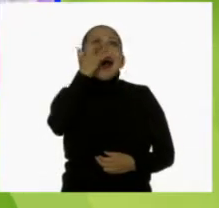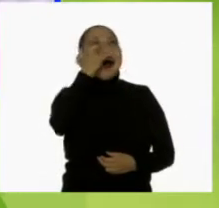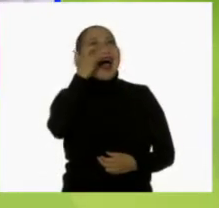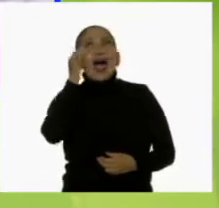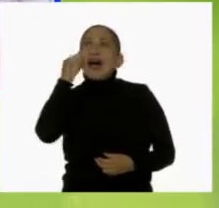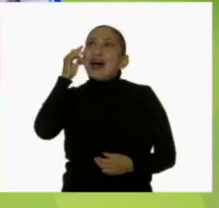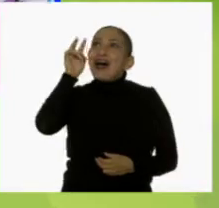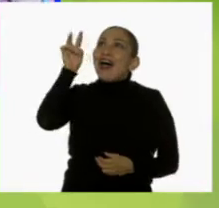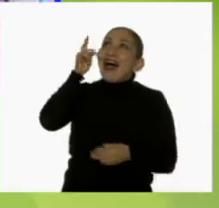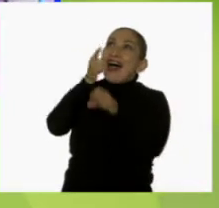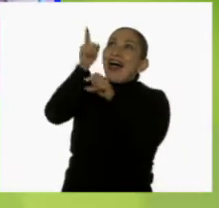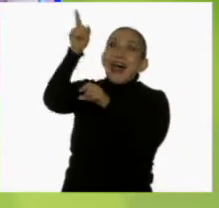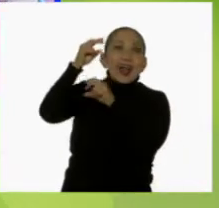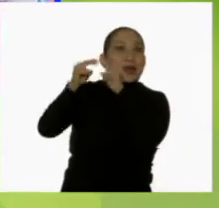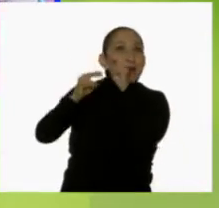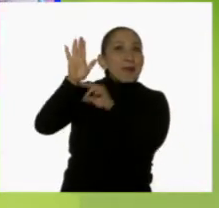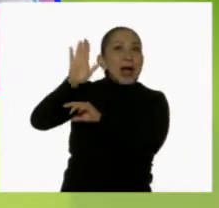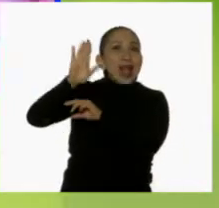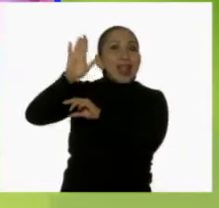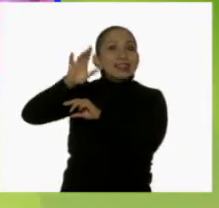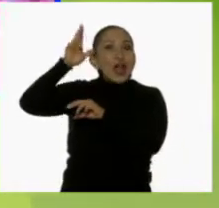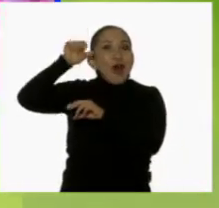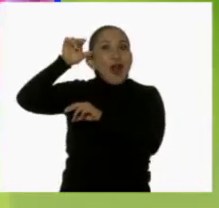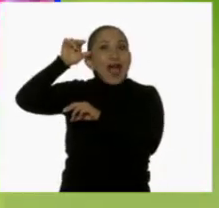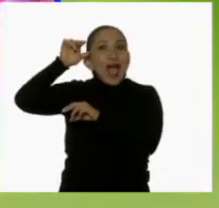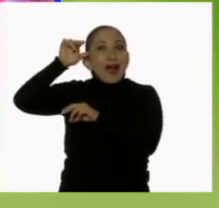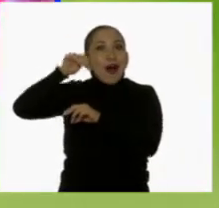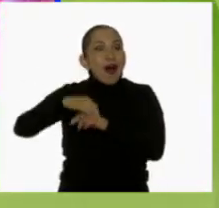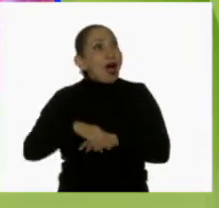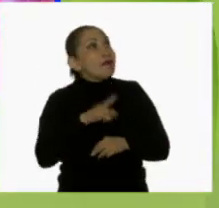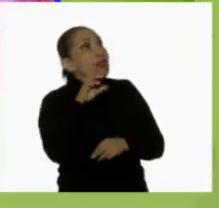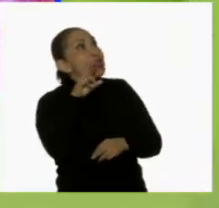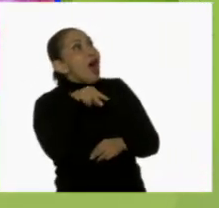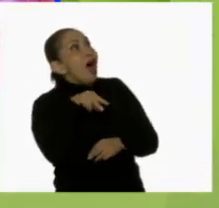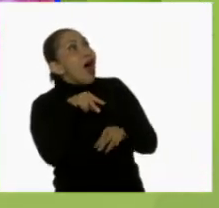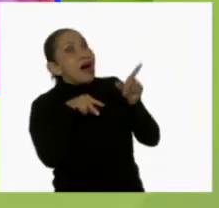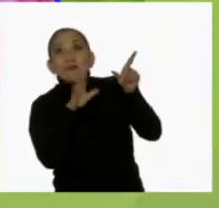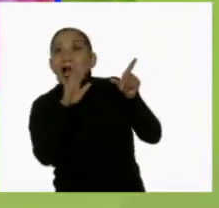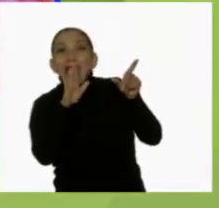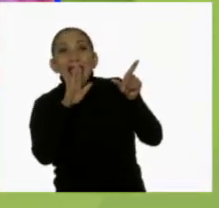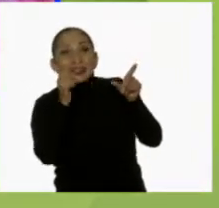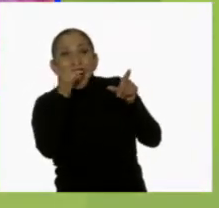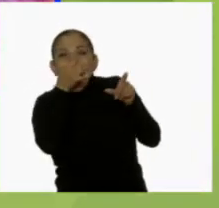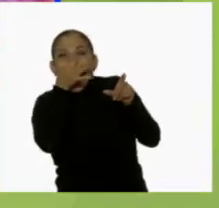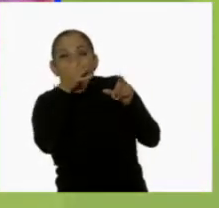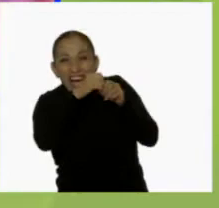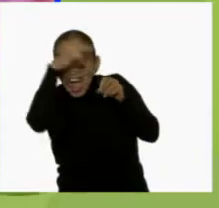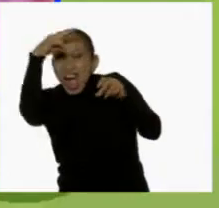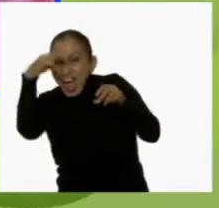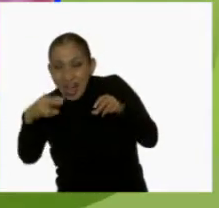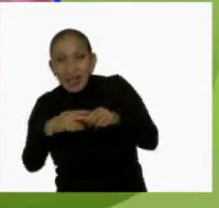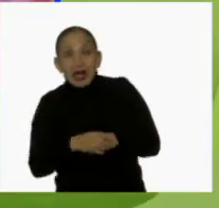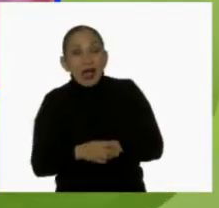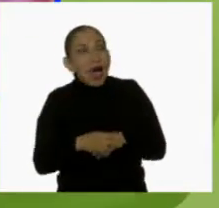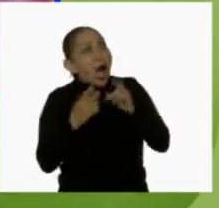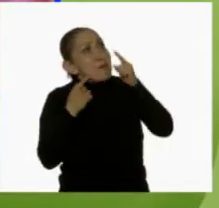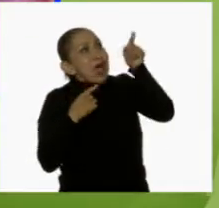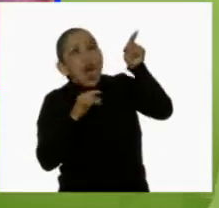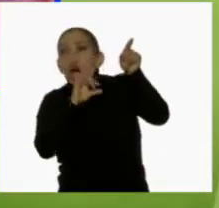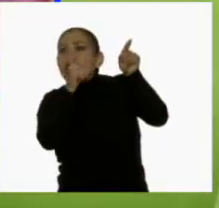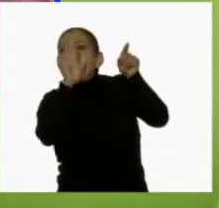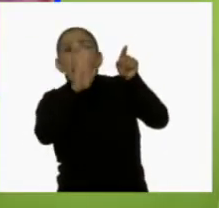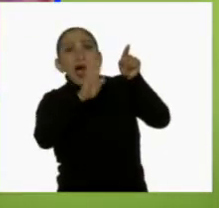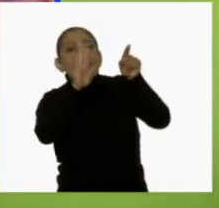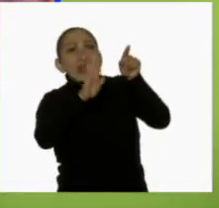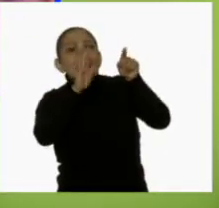¡Mira! ¡Esa nube parece un conejo! ¡Es verdad! Parece que está a punto de saltar. ¡Mira! ¡Esa de allá